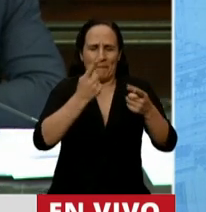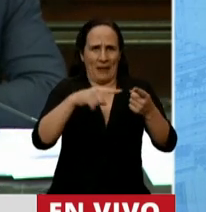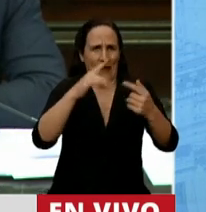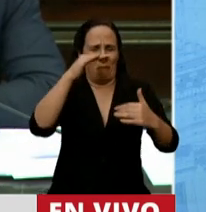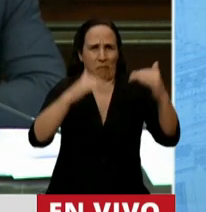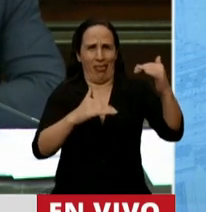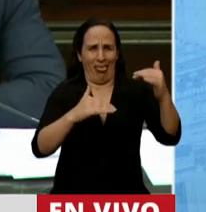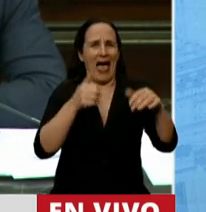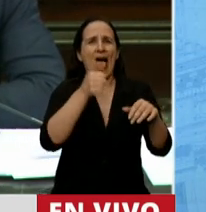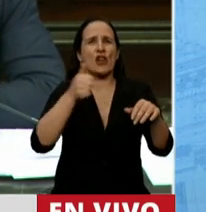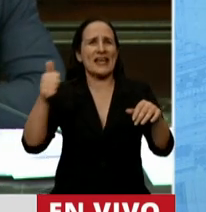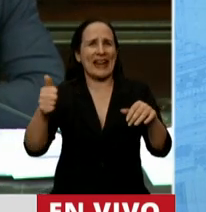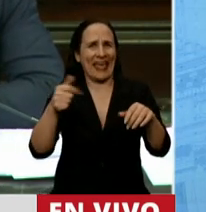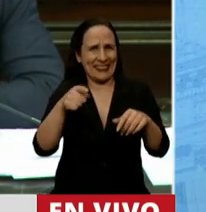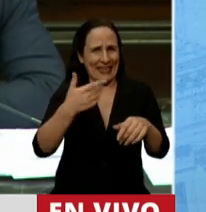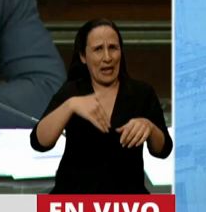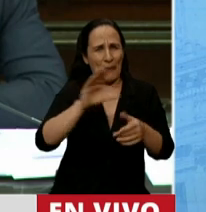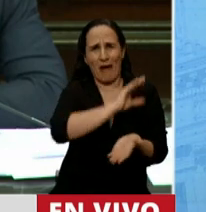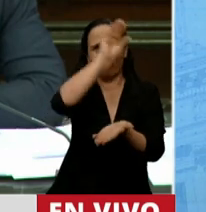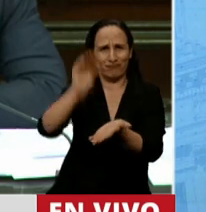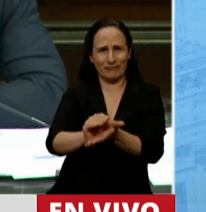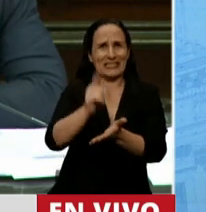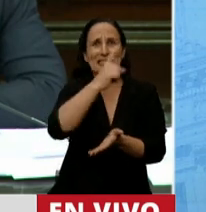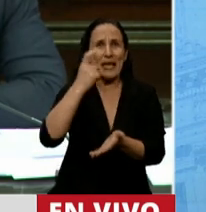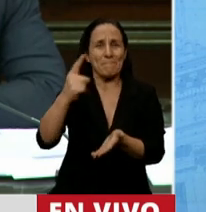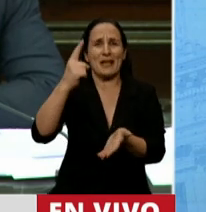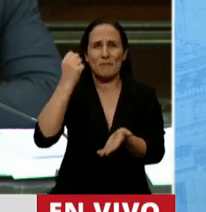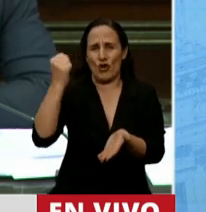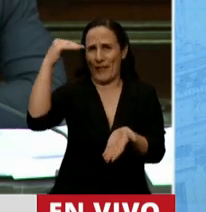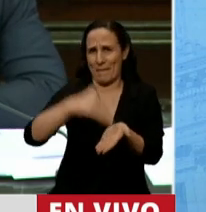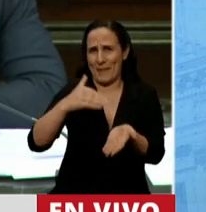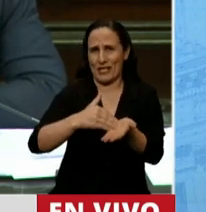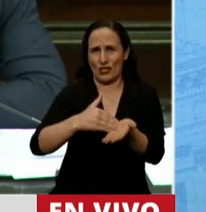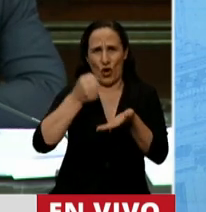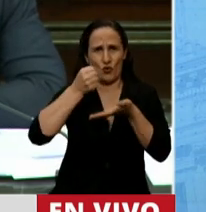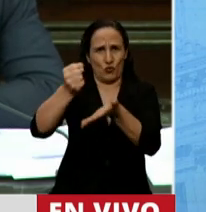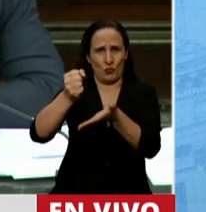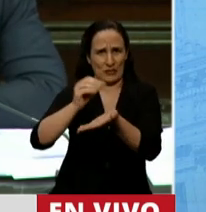aerolíneas argentinas, que este año le vamos a poner 100.000 millones de pesos de subsidio.